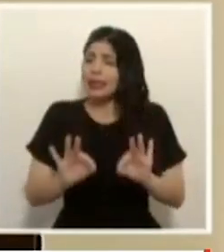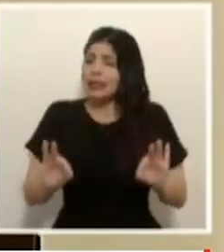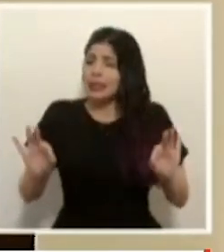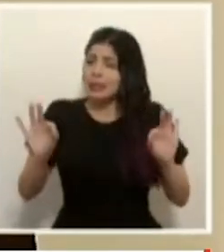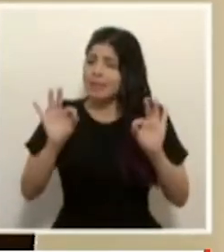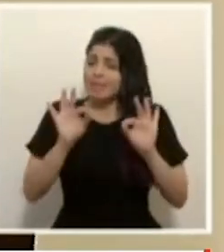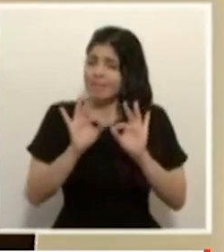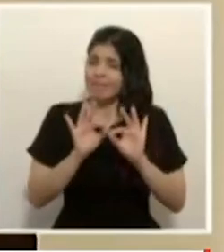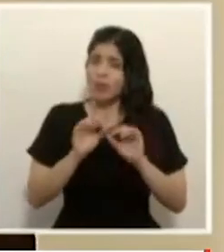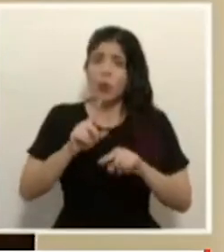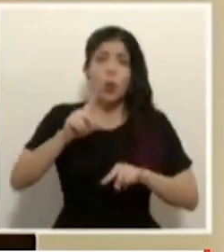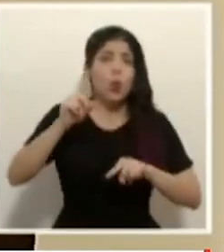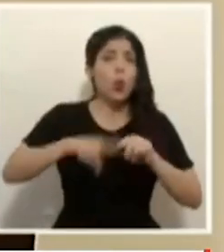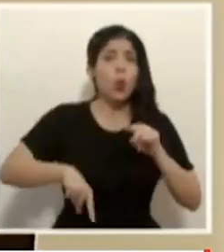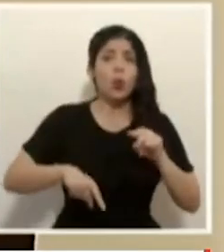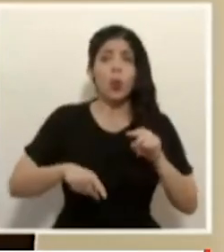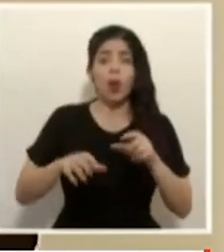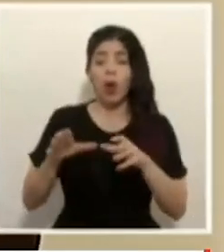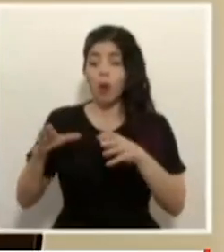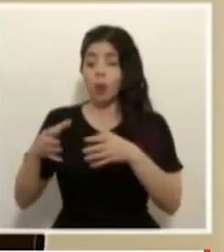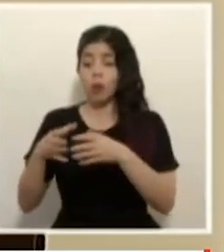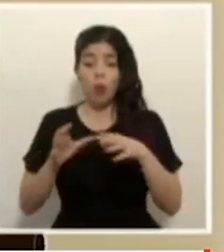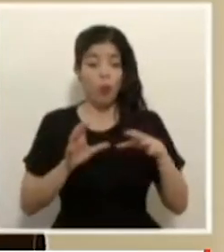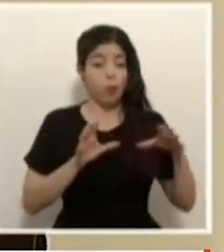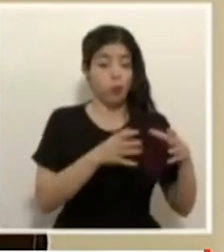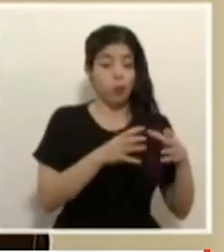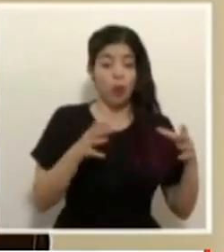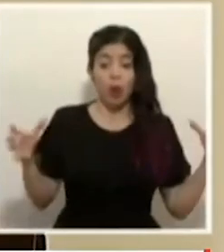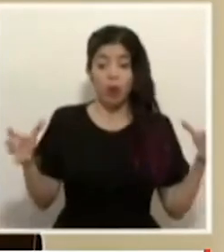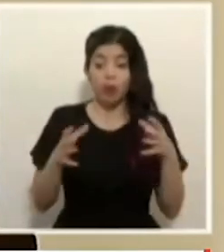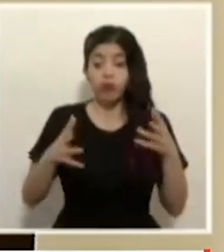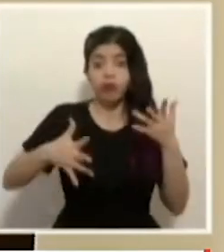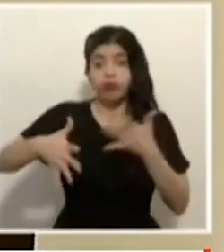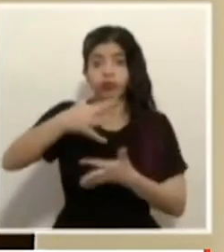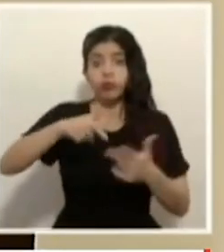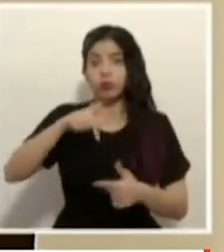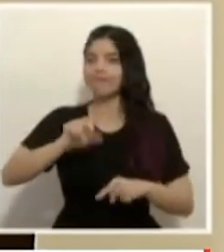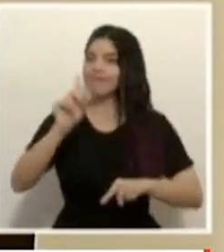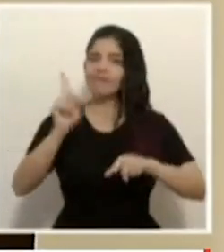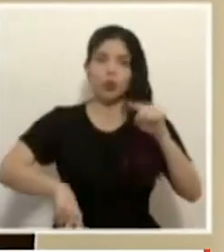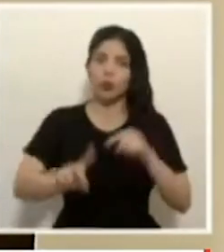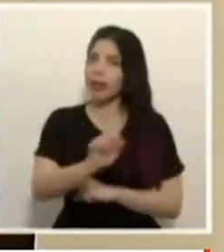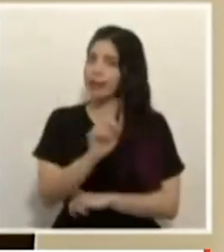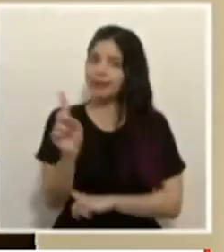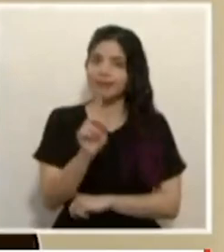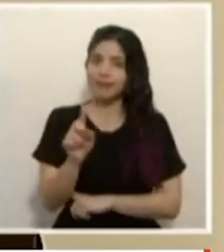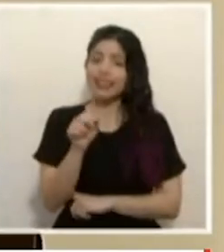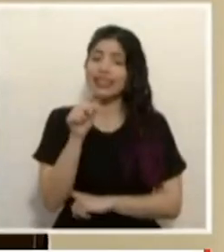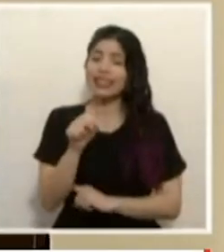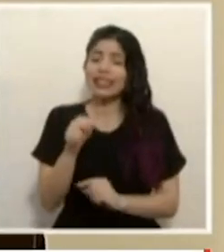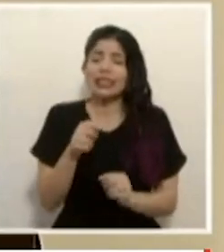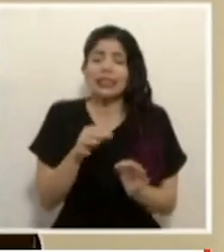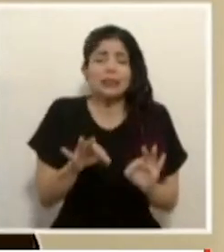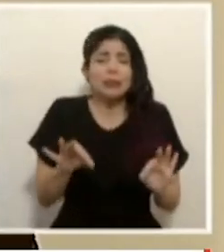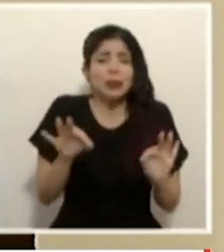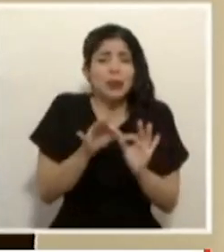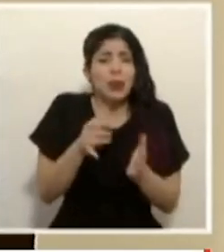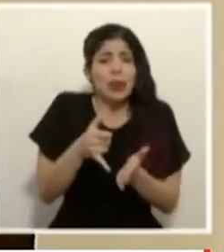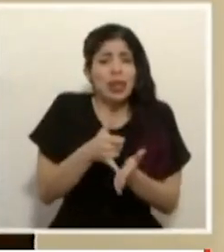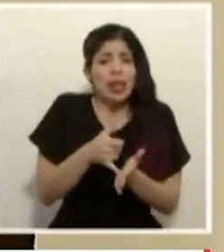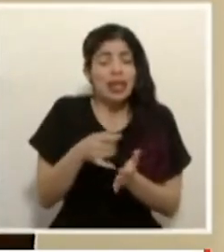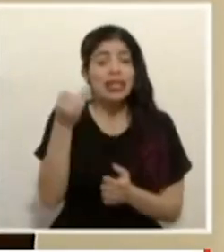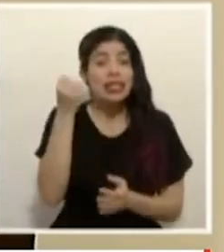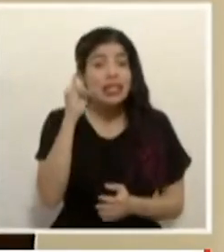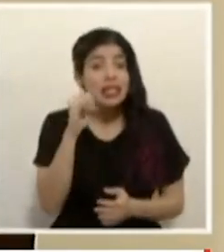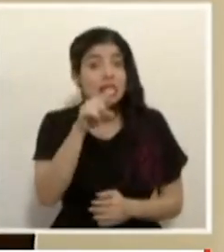que no se pueden mezclar burbujas sociales. Para mí este mensaje es crítico. El sostenimiento